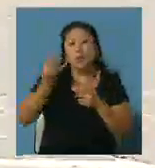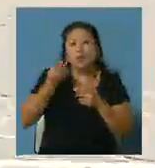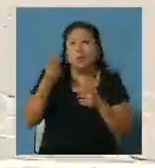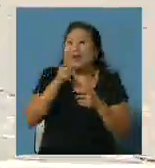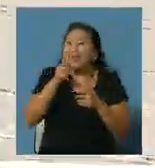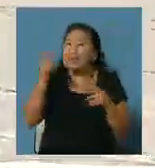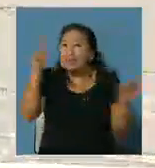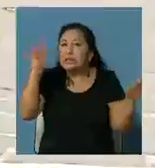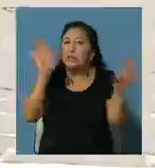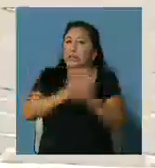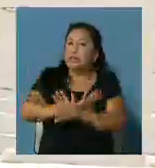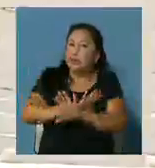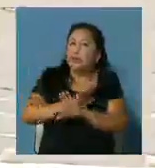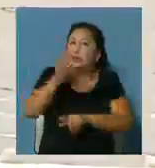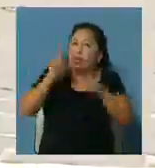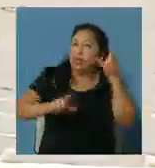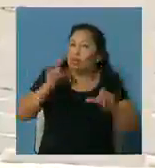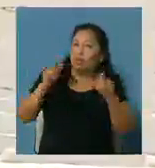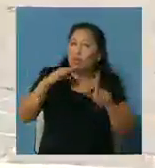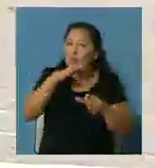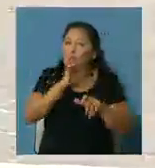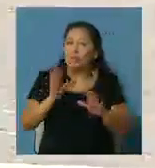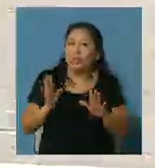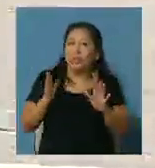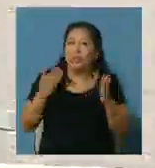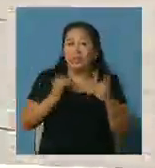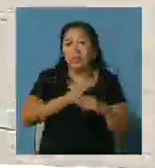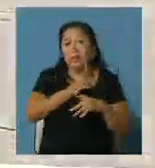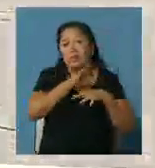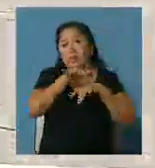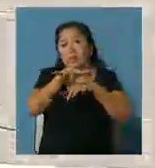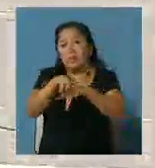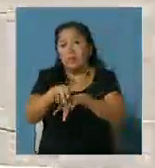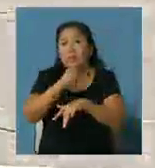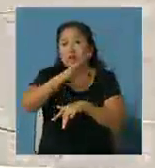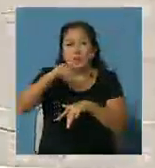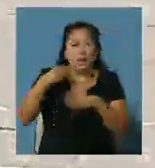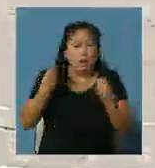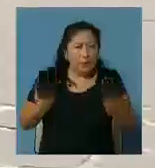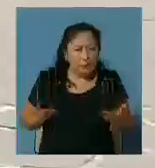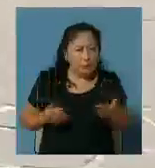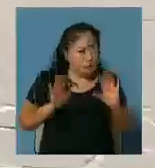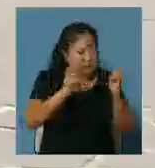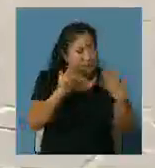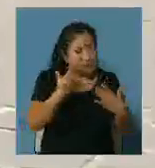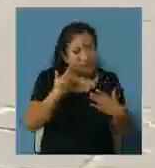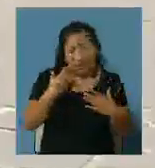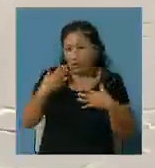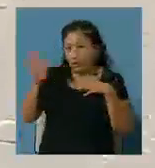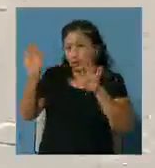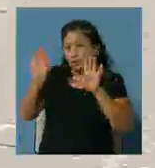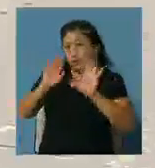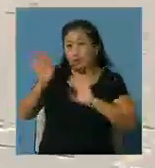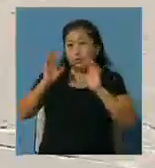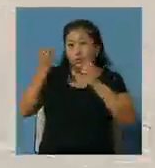confusión si es que va a tener esto que ver con que también puedan concurrir los fieles a Río Blanco ¿Cómo le va? Buenas tardes Hola, ¿qué tal? Buenas